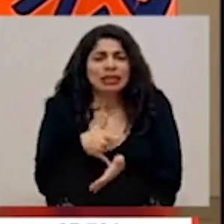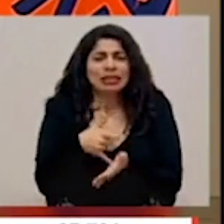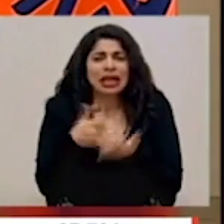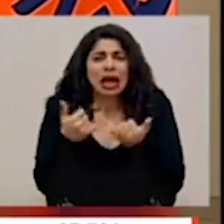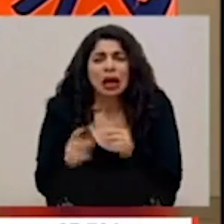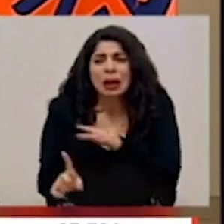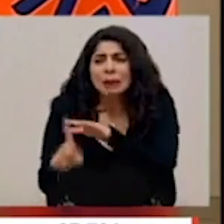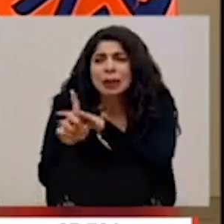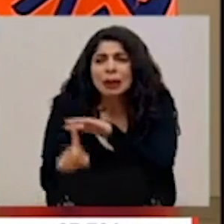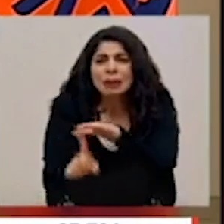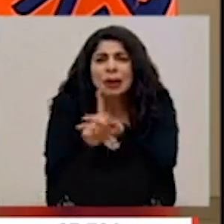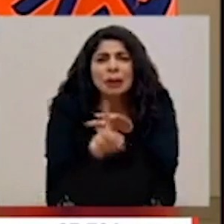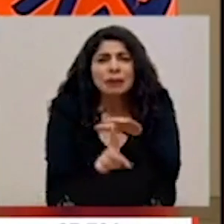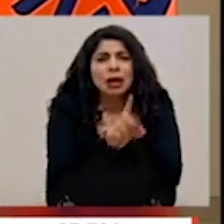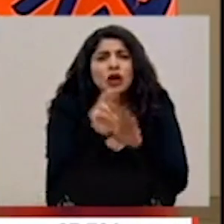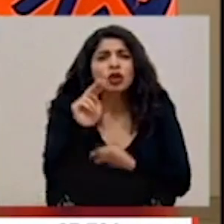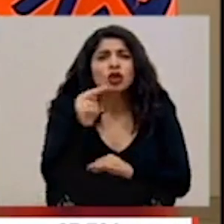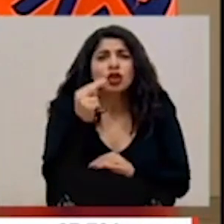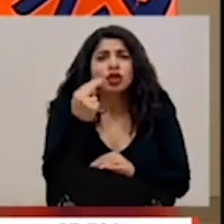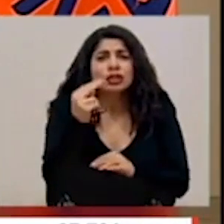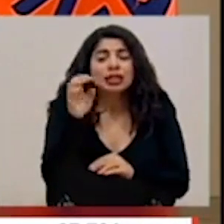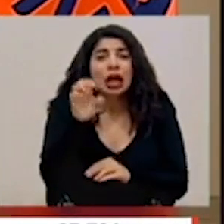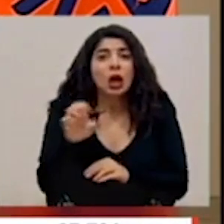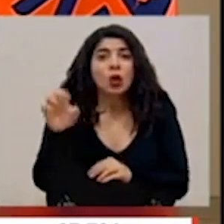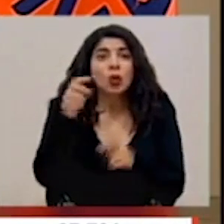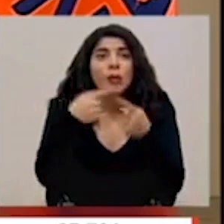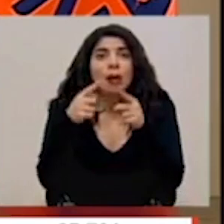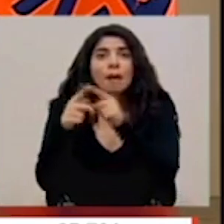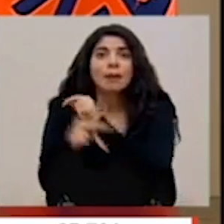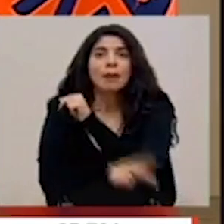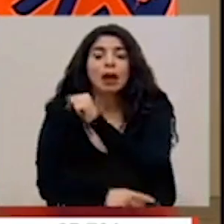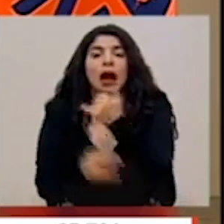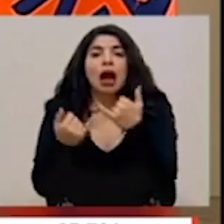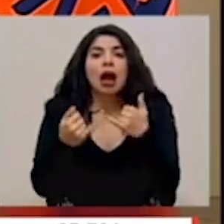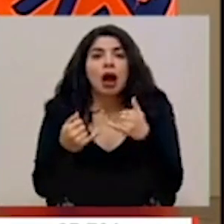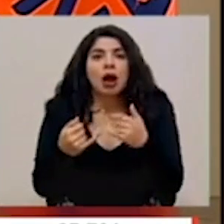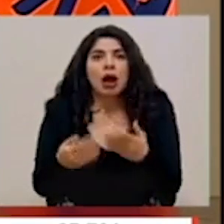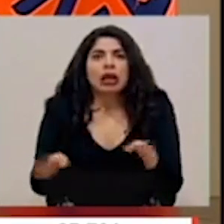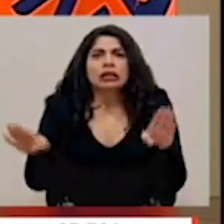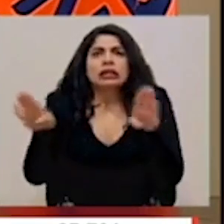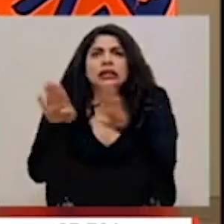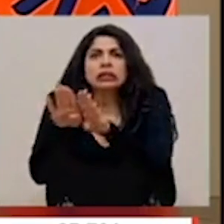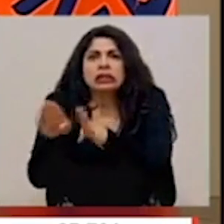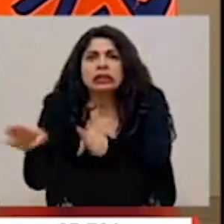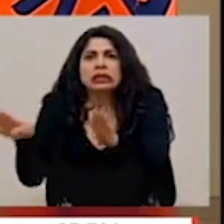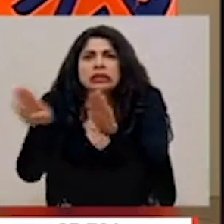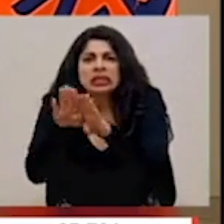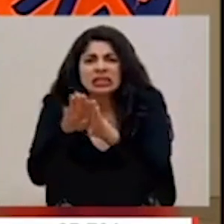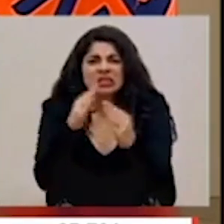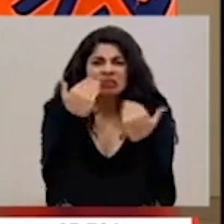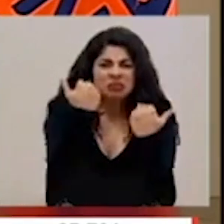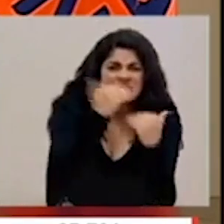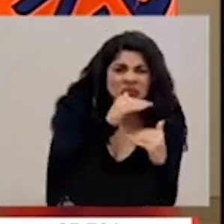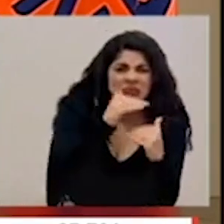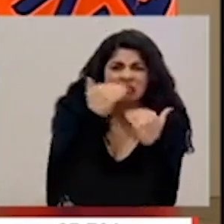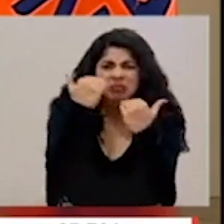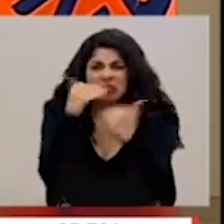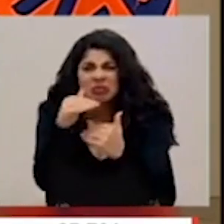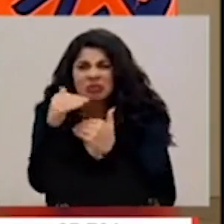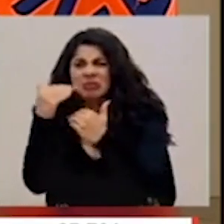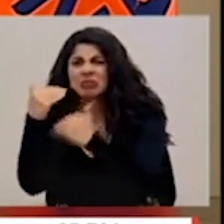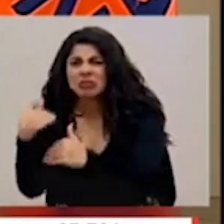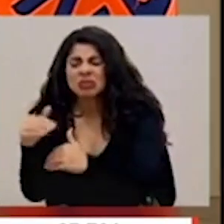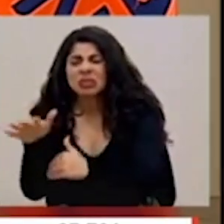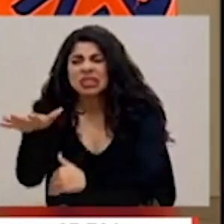noticias de varios países europeos donde vuelven a cierres fuertes, a restricciones que incluso crean